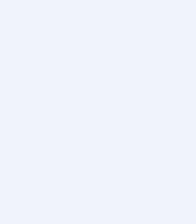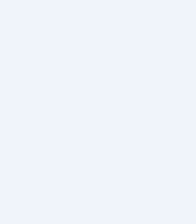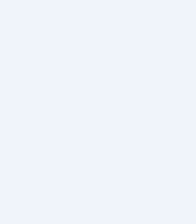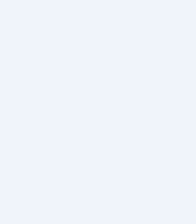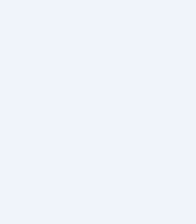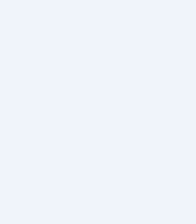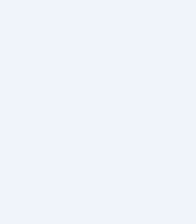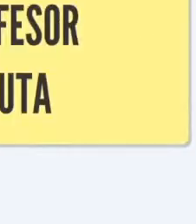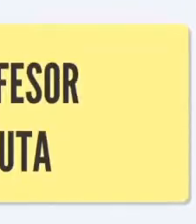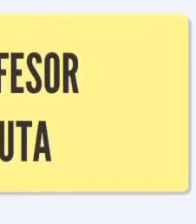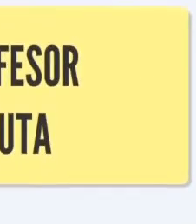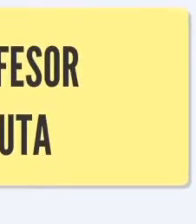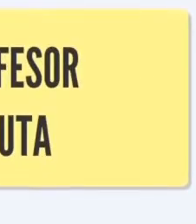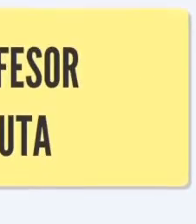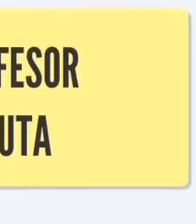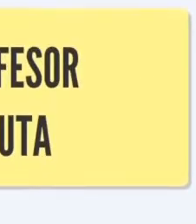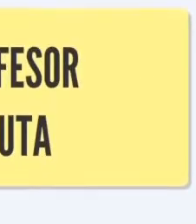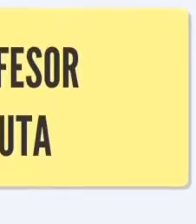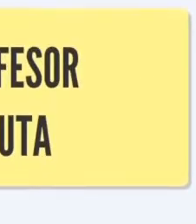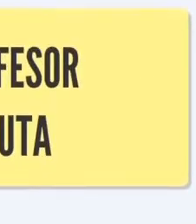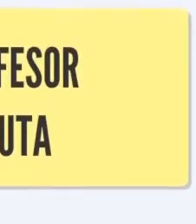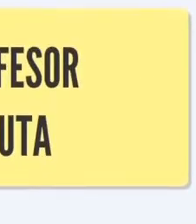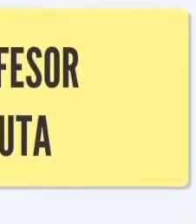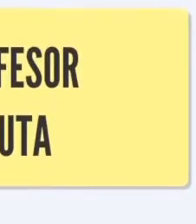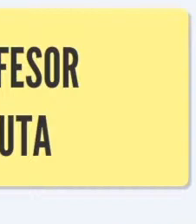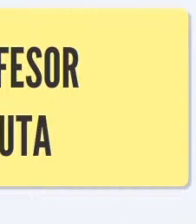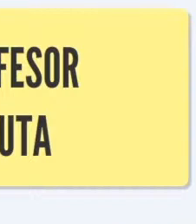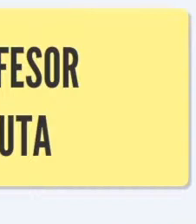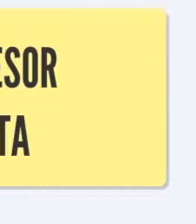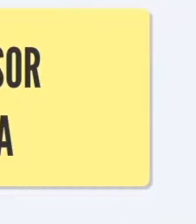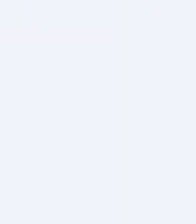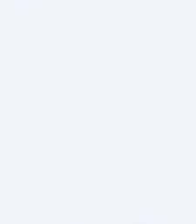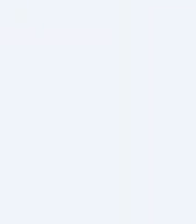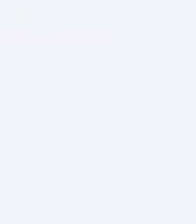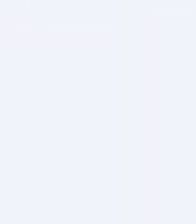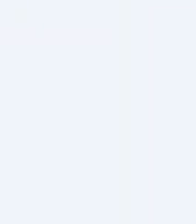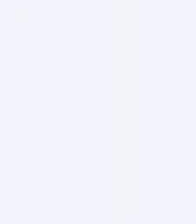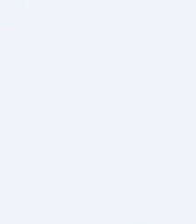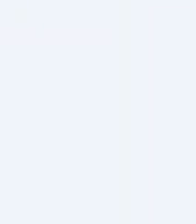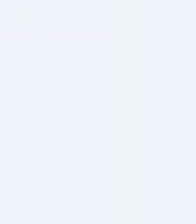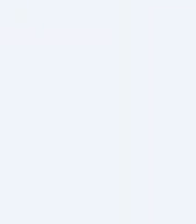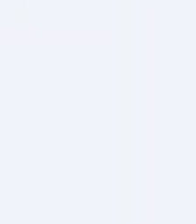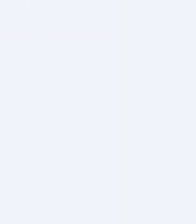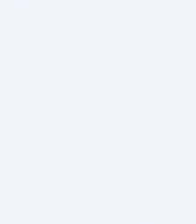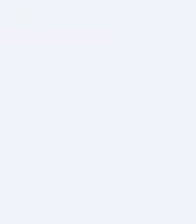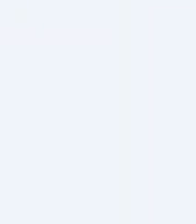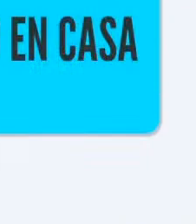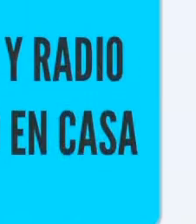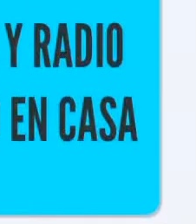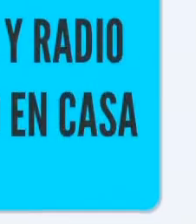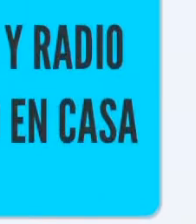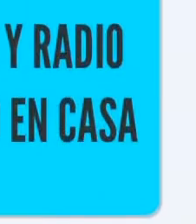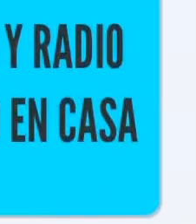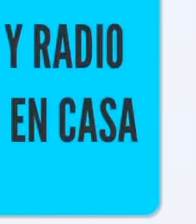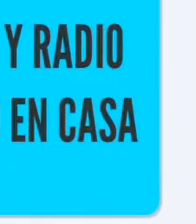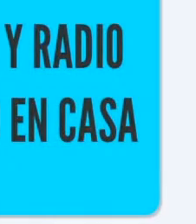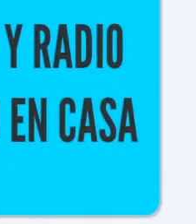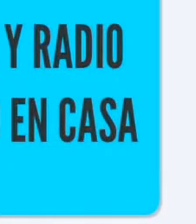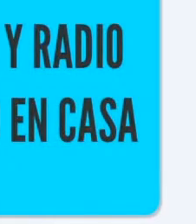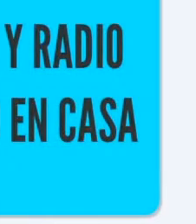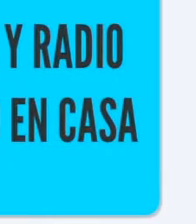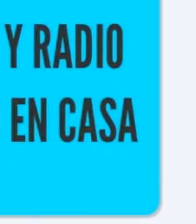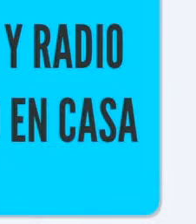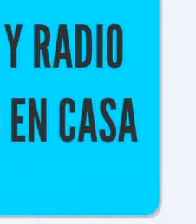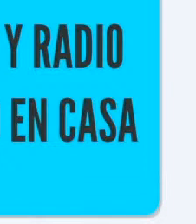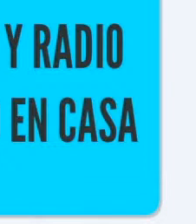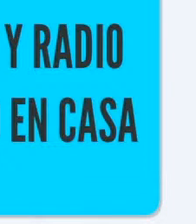Hola Soy tu profesor Andronauta Y hoy te traemos nuestro nuevo sorteo Que será